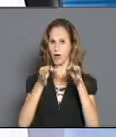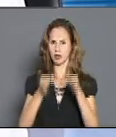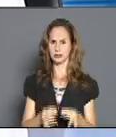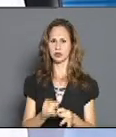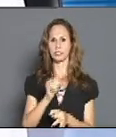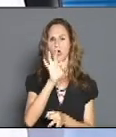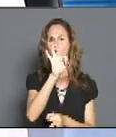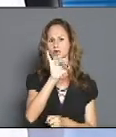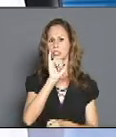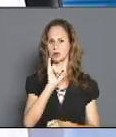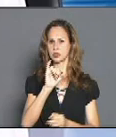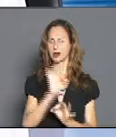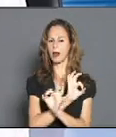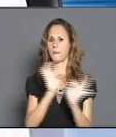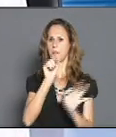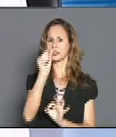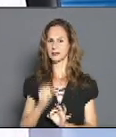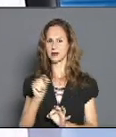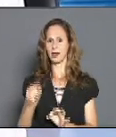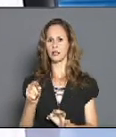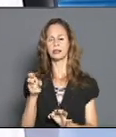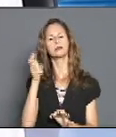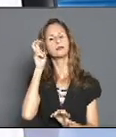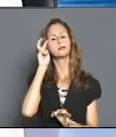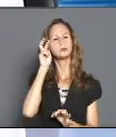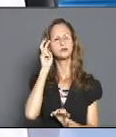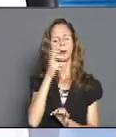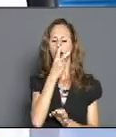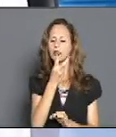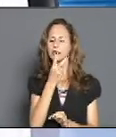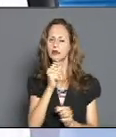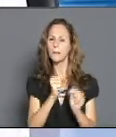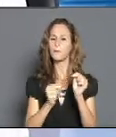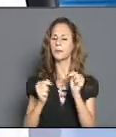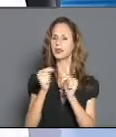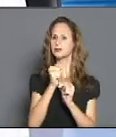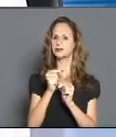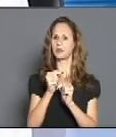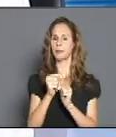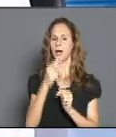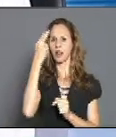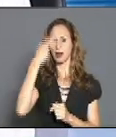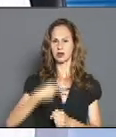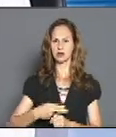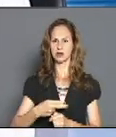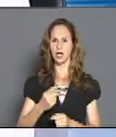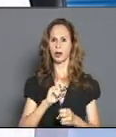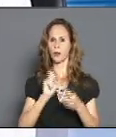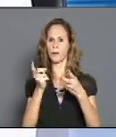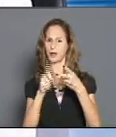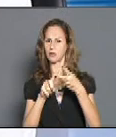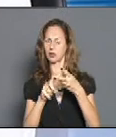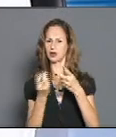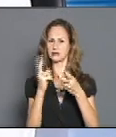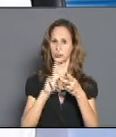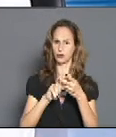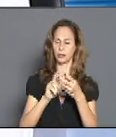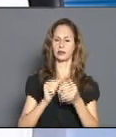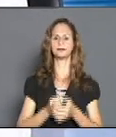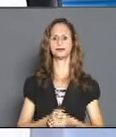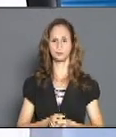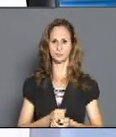especialistas, de ellos 54 en la atención primaria de salud y 32 en la atención secundaria. O sea, nosotros